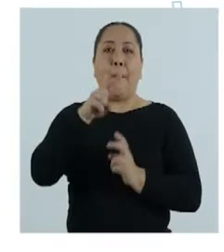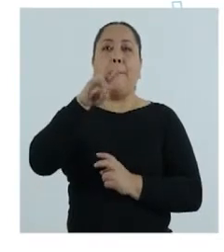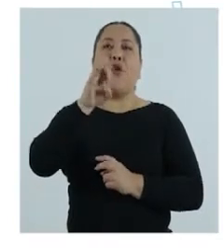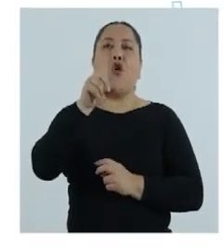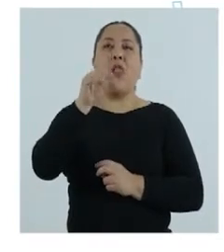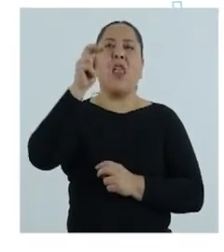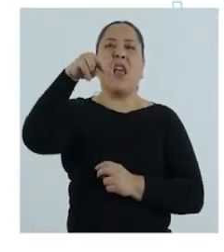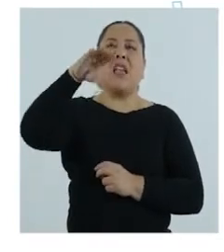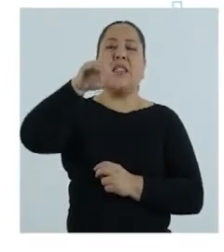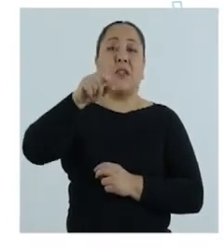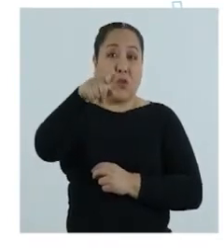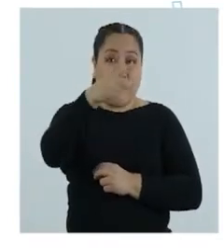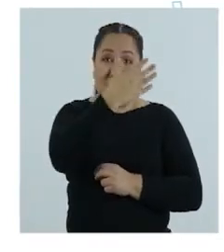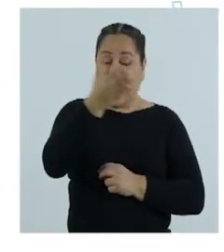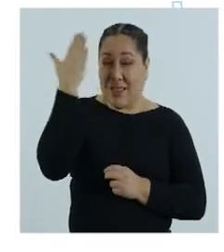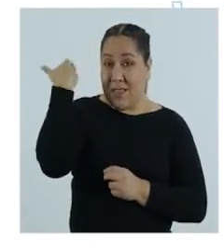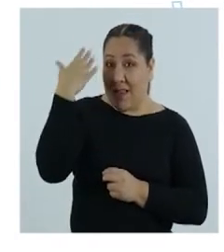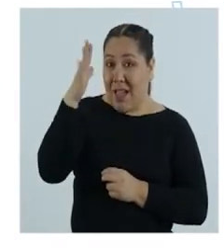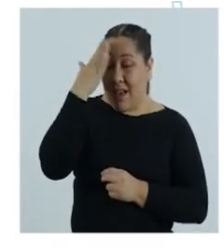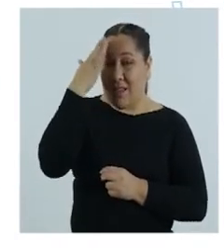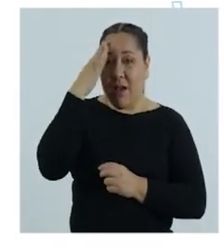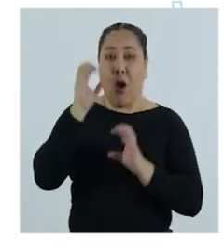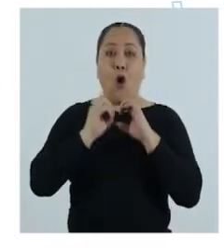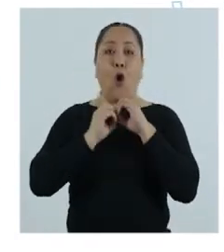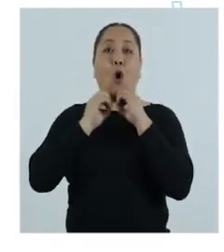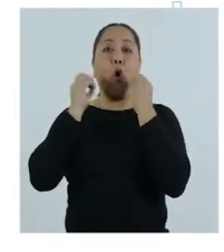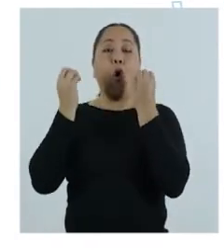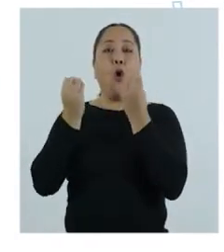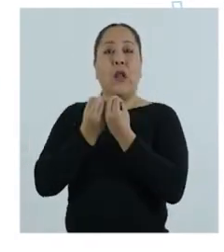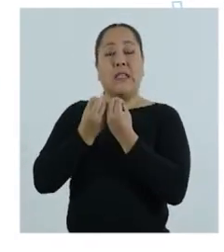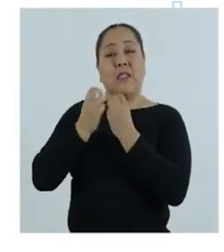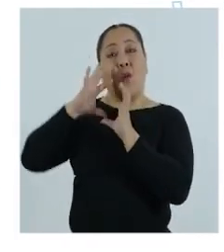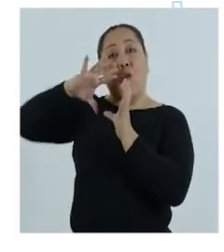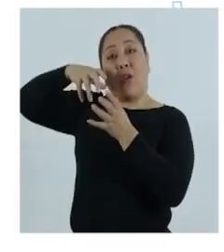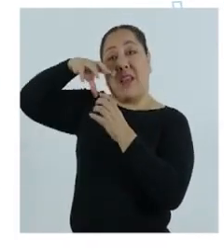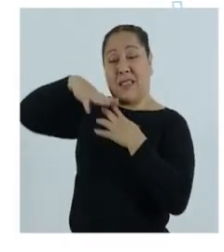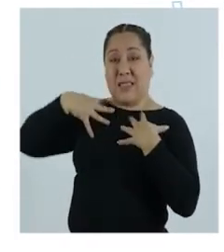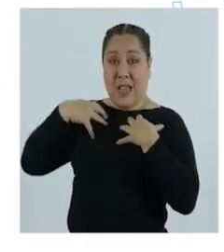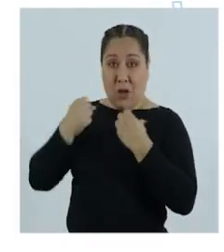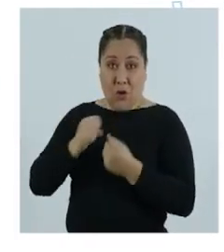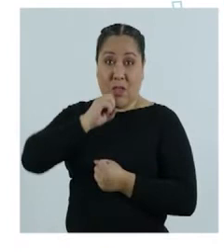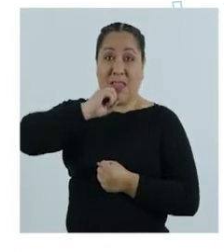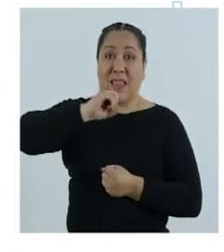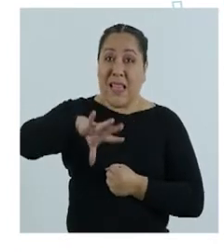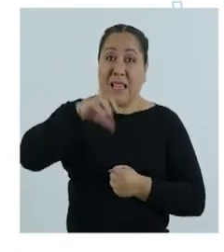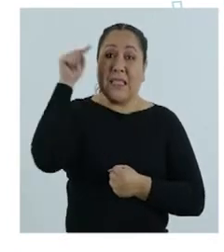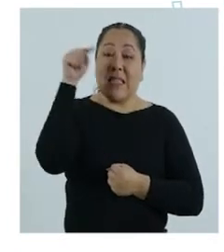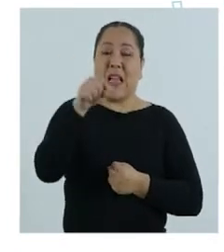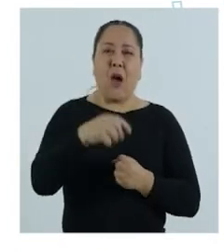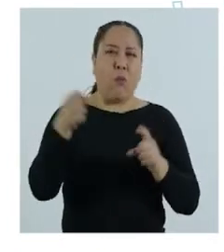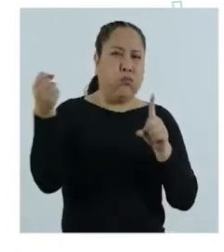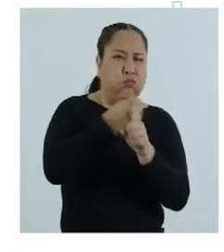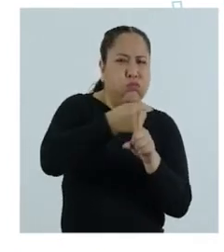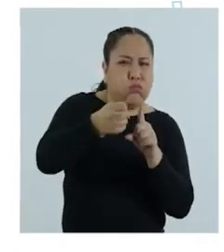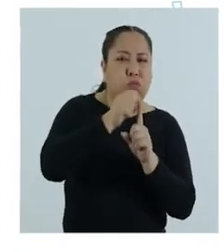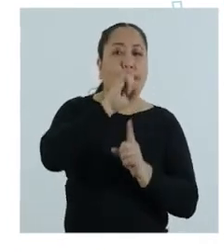Iniciaremos con la violencia. Como bien saben, la Organización Mundial de la Salud nos dice que la violencia es